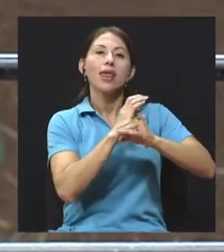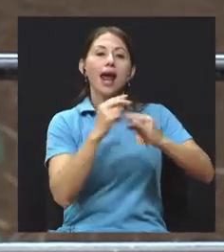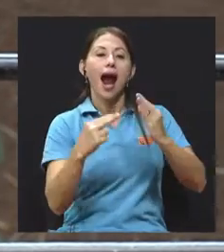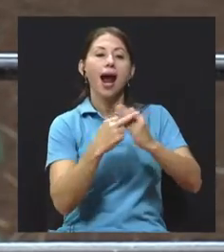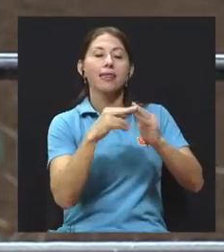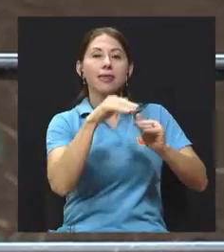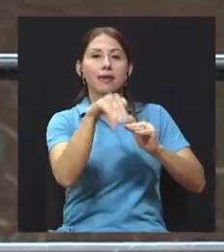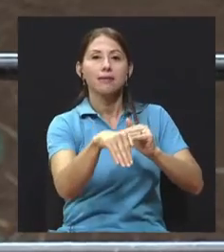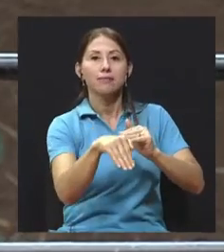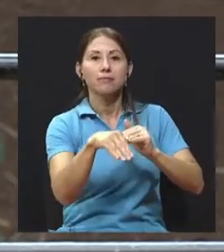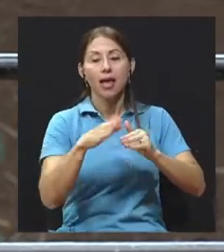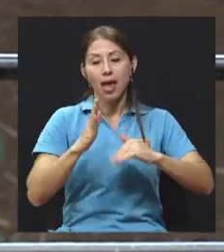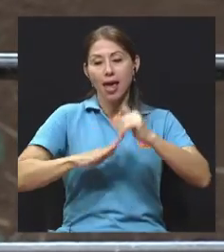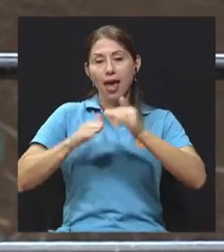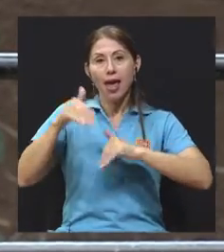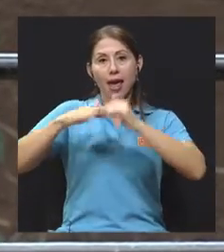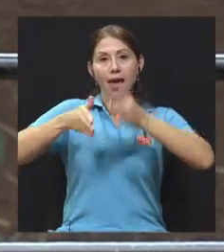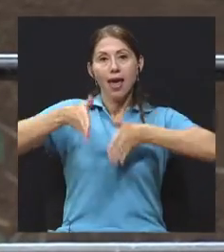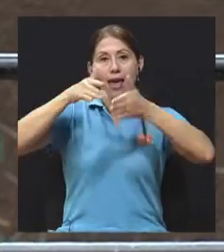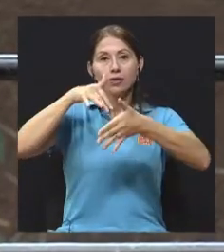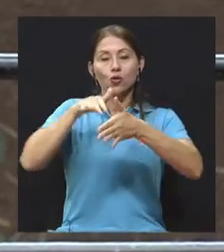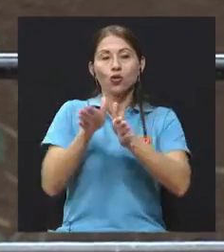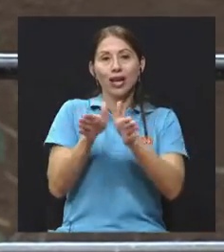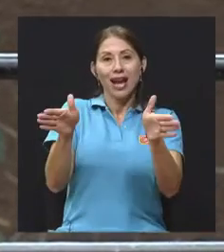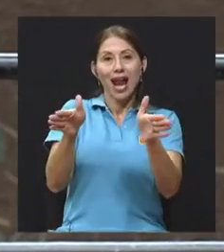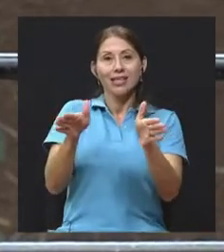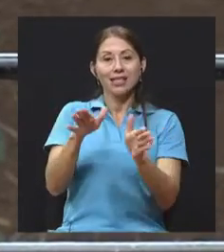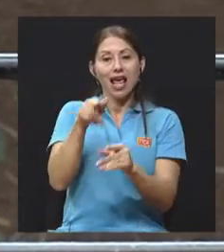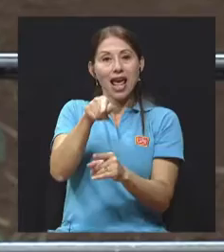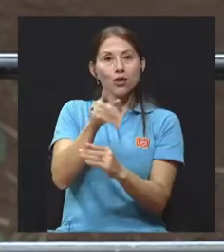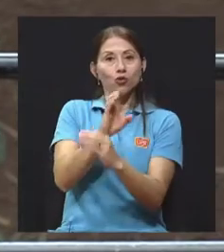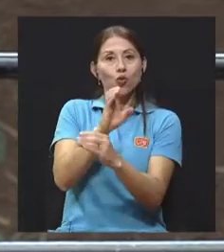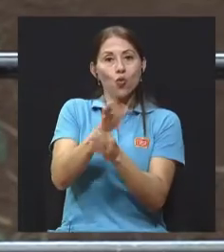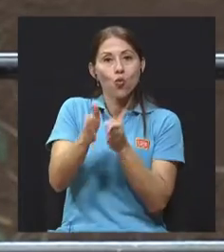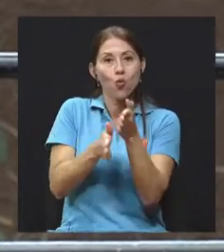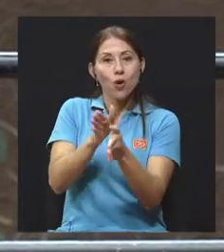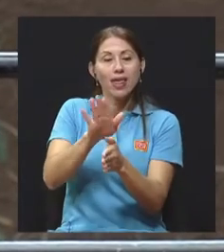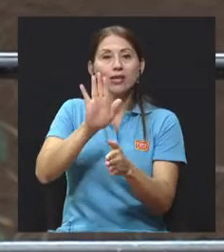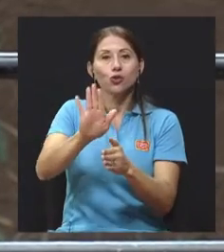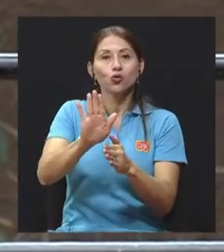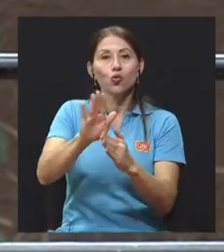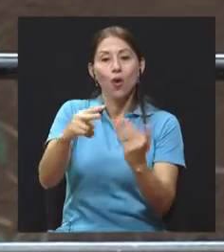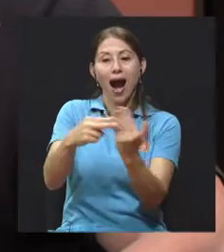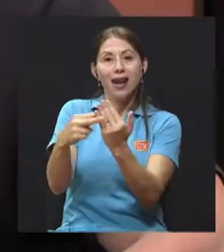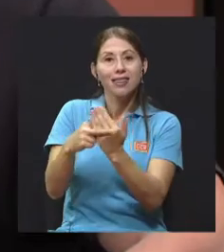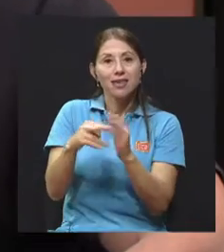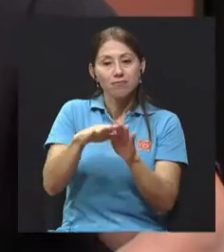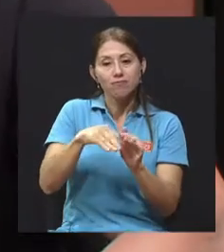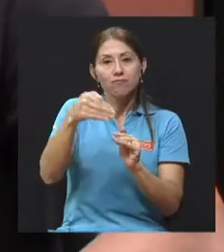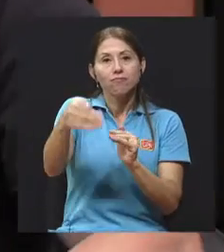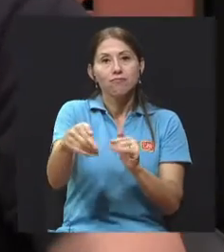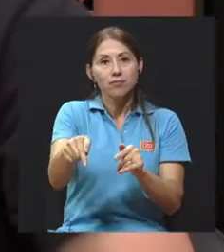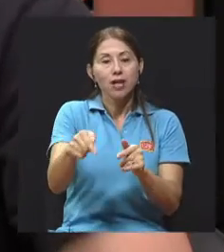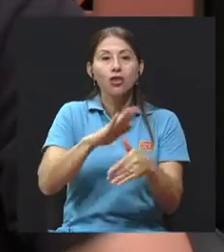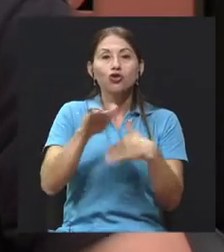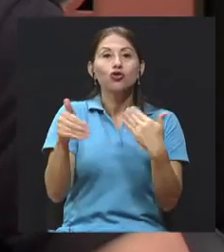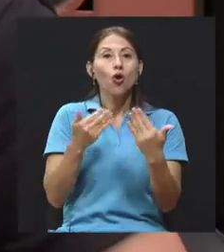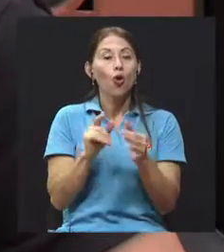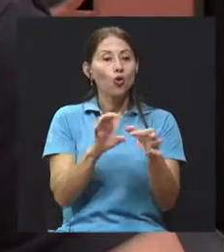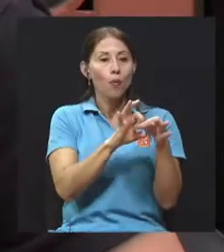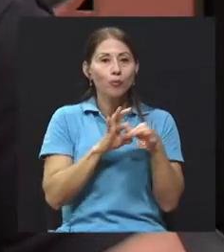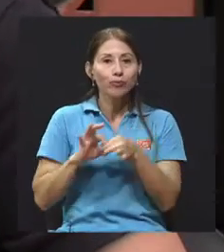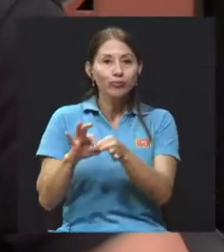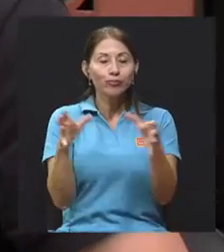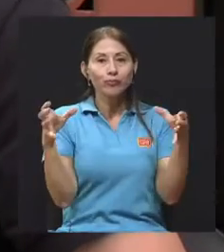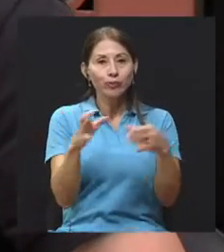jardín. Y entonces ir integrando todo el campus en un pequeño foco de jardines que se va a integrar en uno solo. Don Luis, sin duda alguna de los niños en